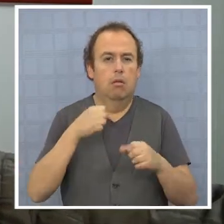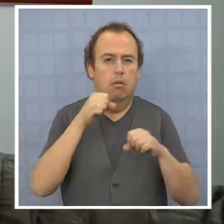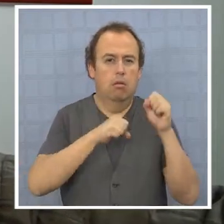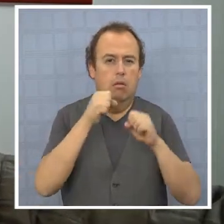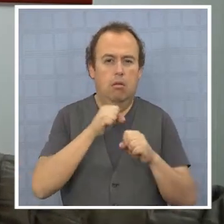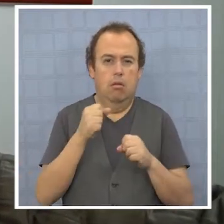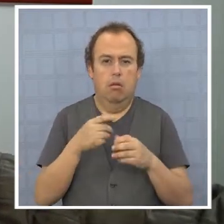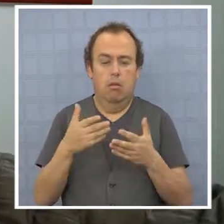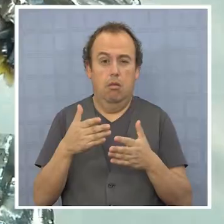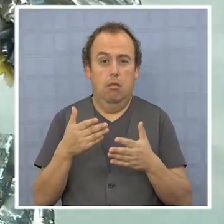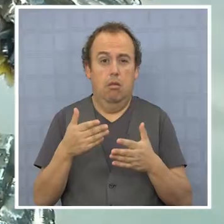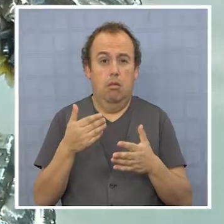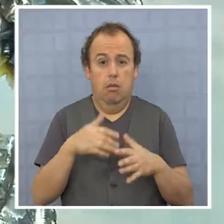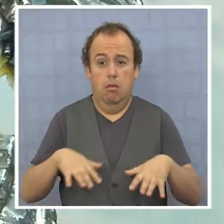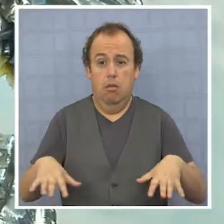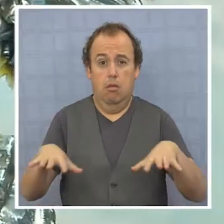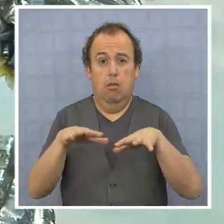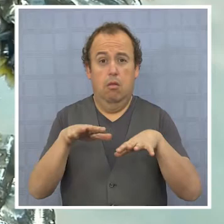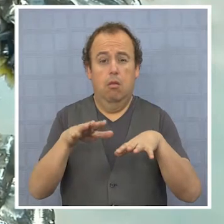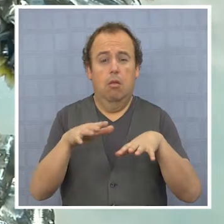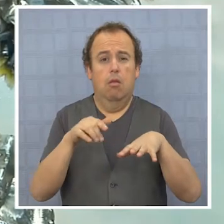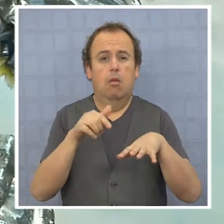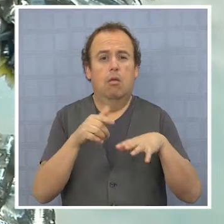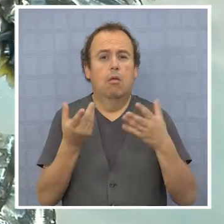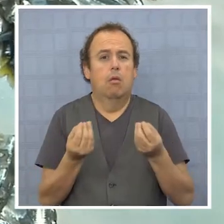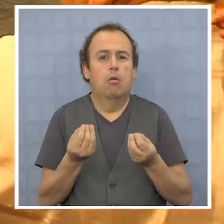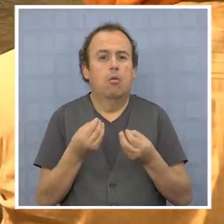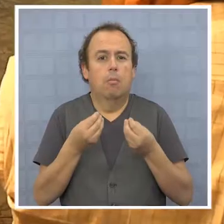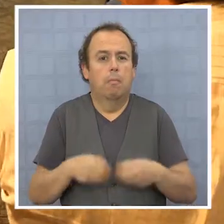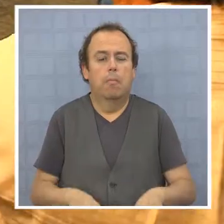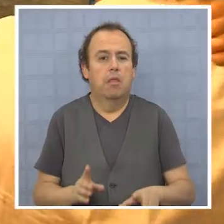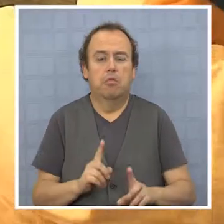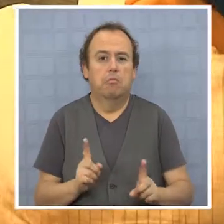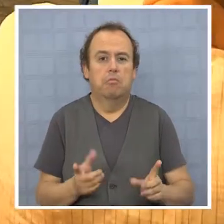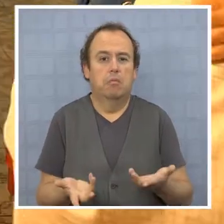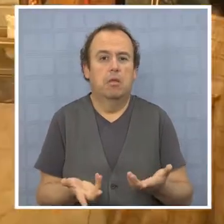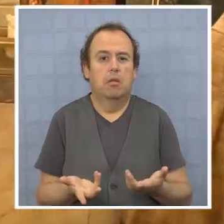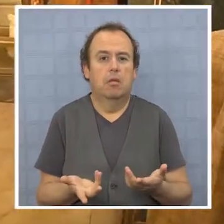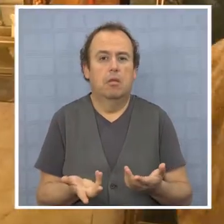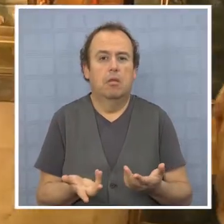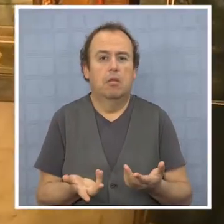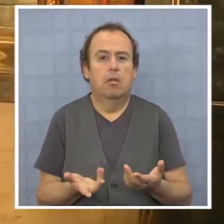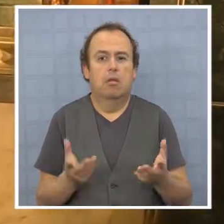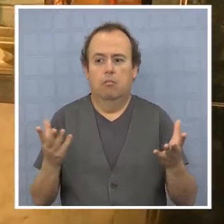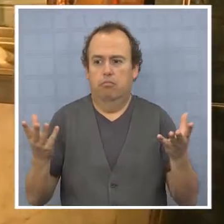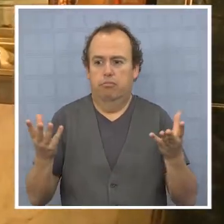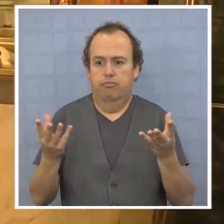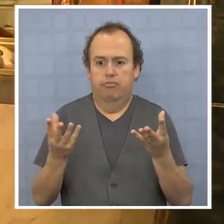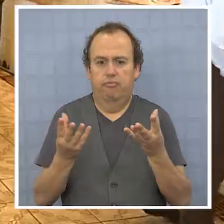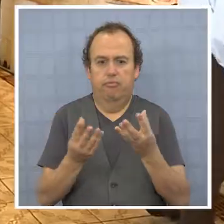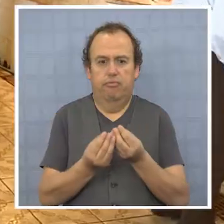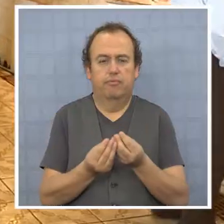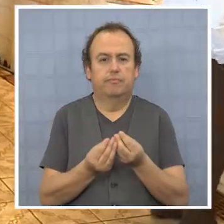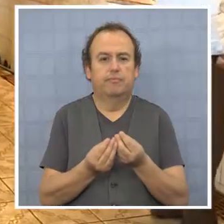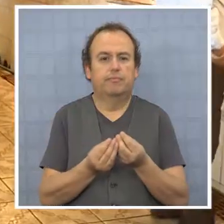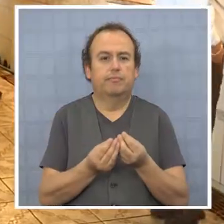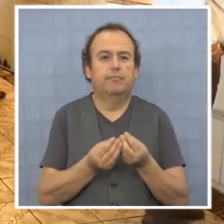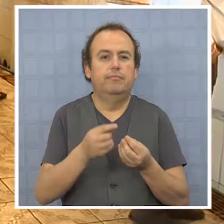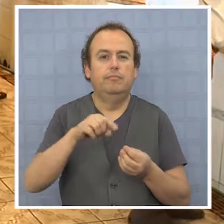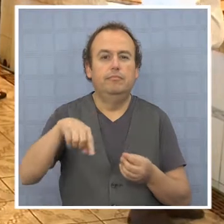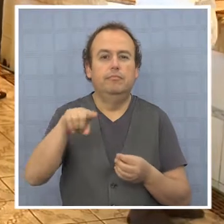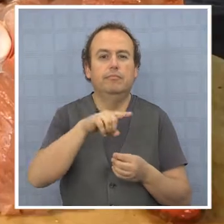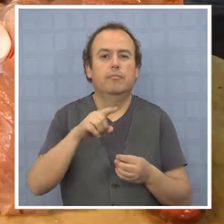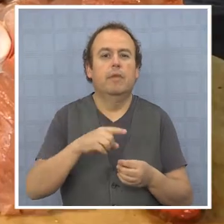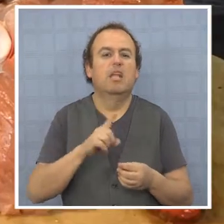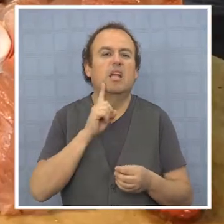colocándose en los pies del empresario, no va a perder. Y por lo tanto, va a reducir su planta y obviamente